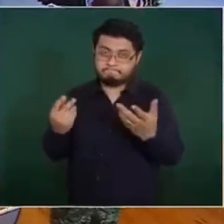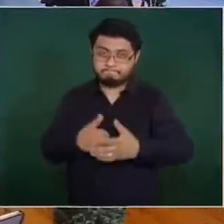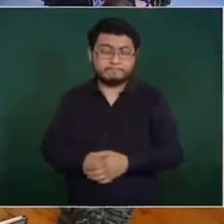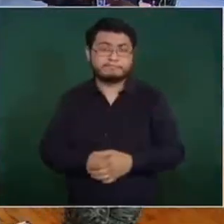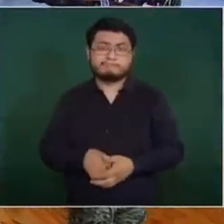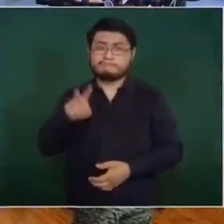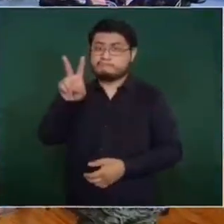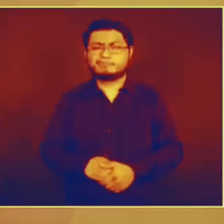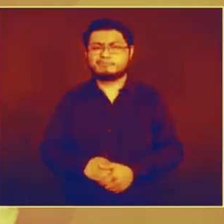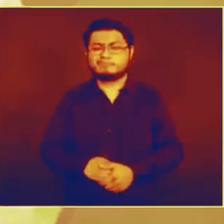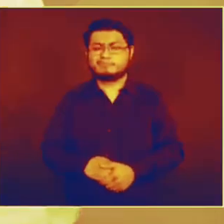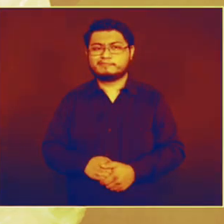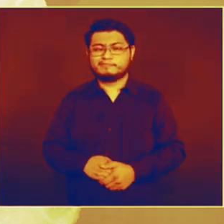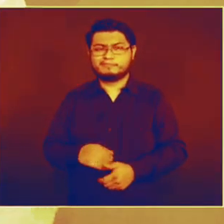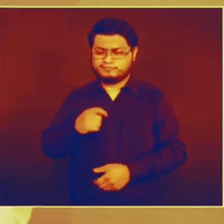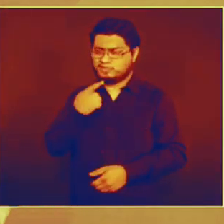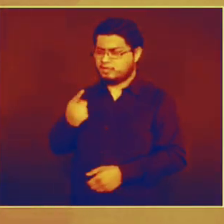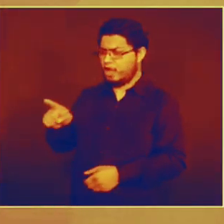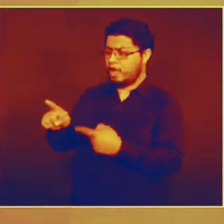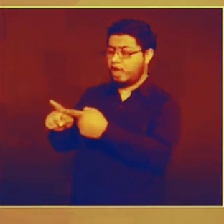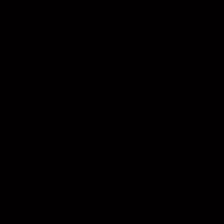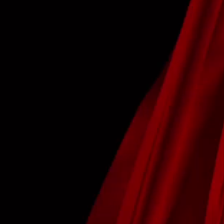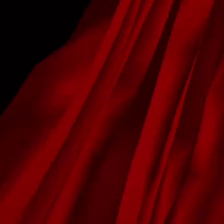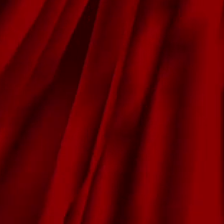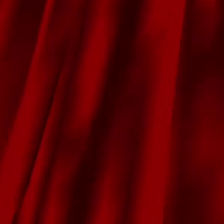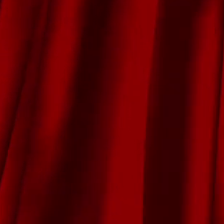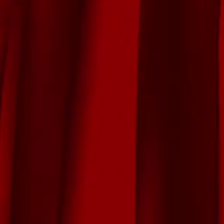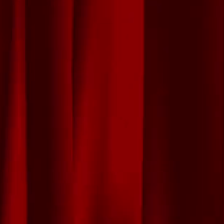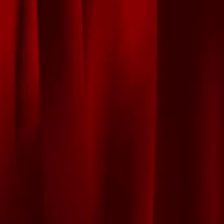no es quitar al INI. Yo vengo luchando hace muchos años.